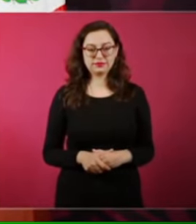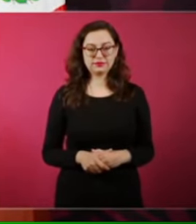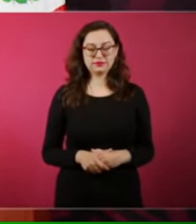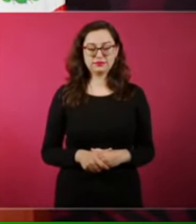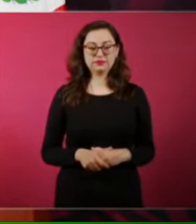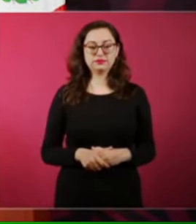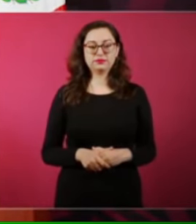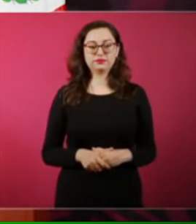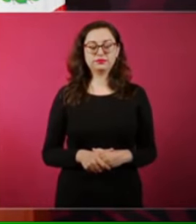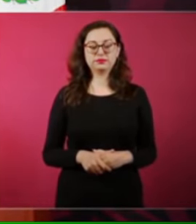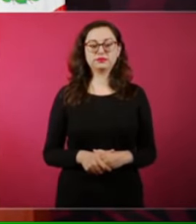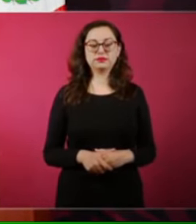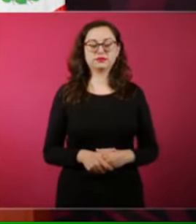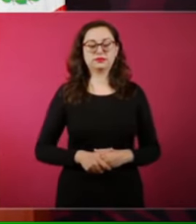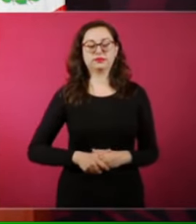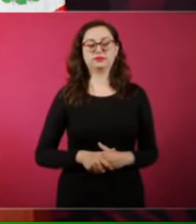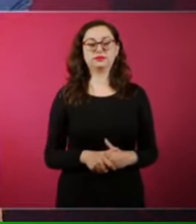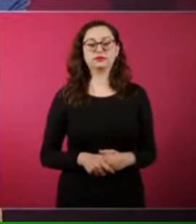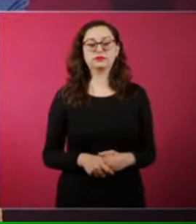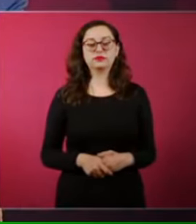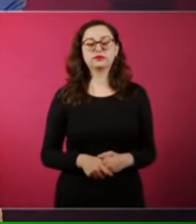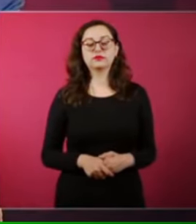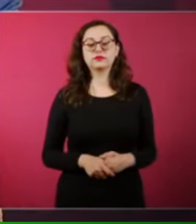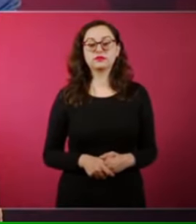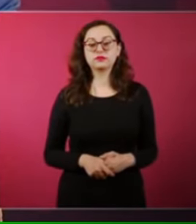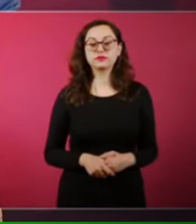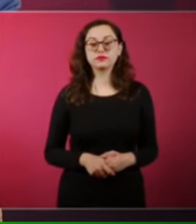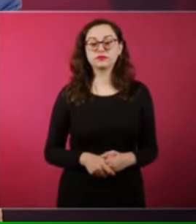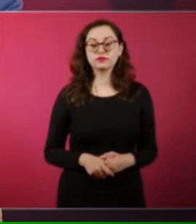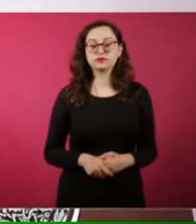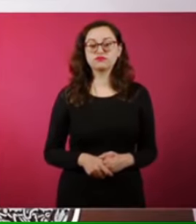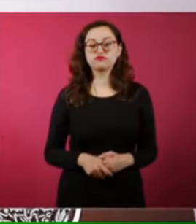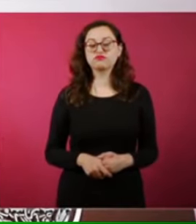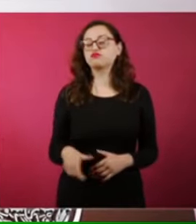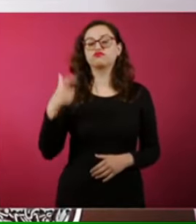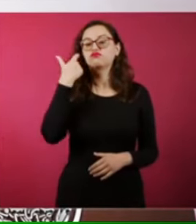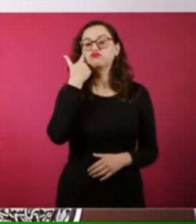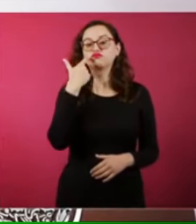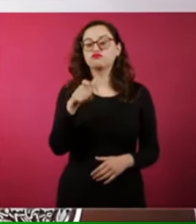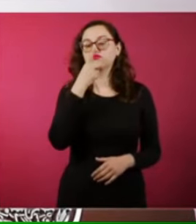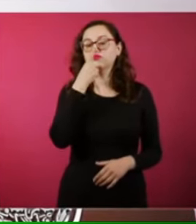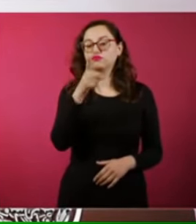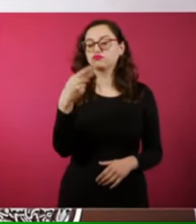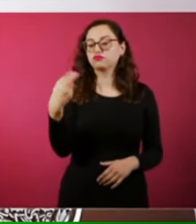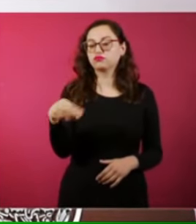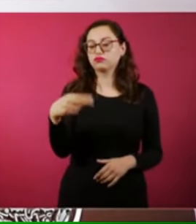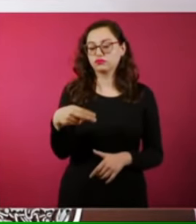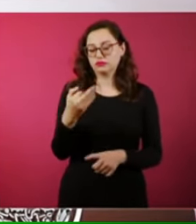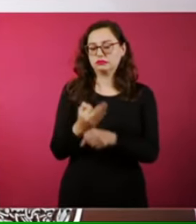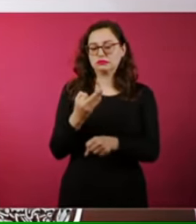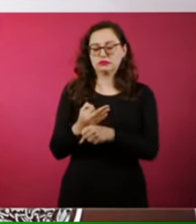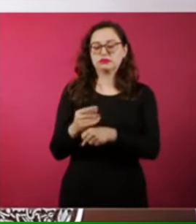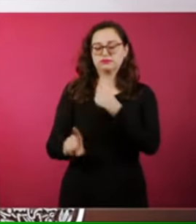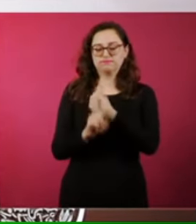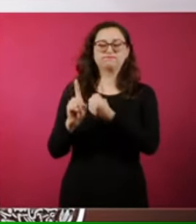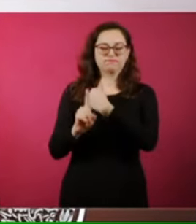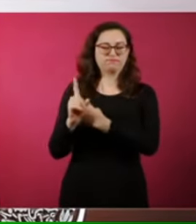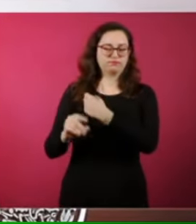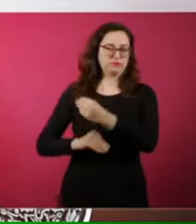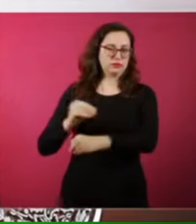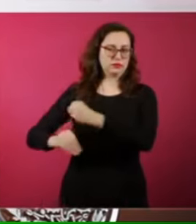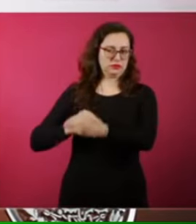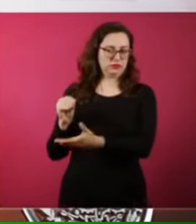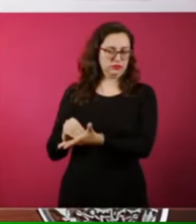No quiero decir aquí, porque ahorita está metido también en una polémica, quién era el promotor de esa